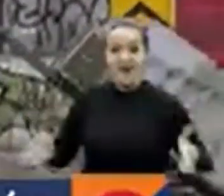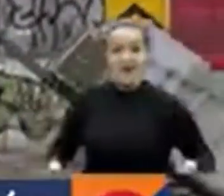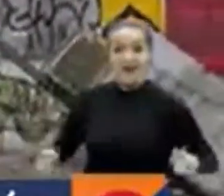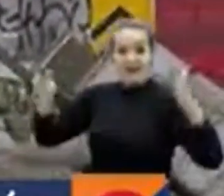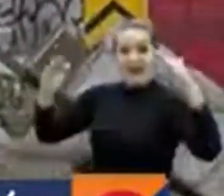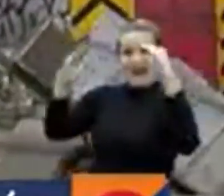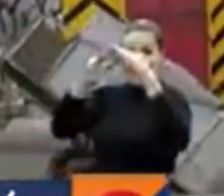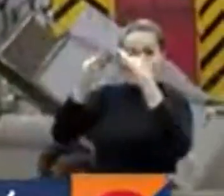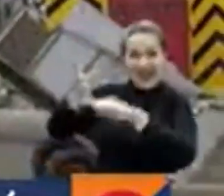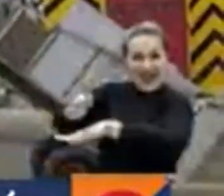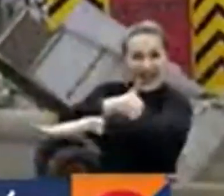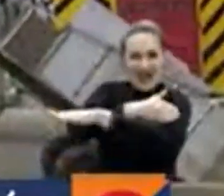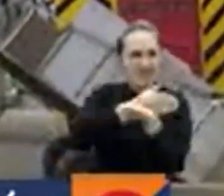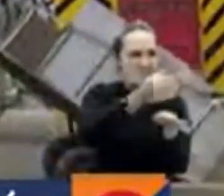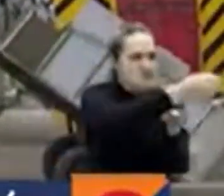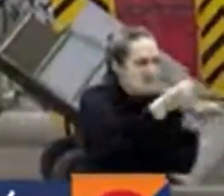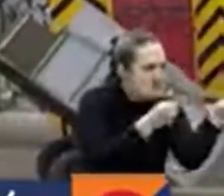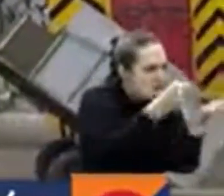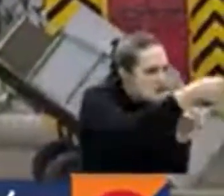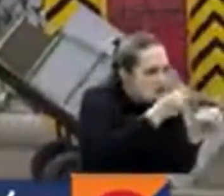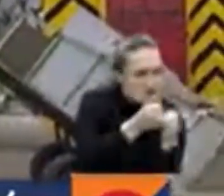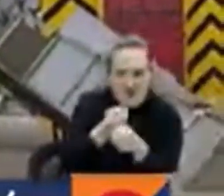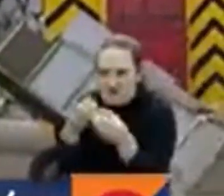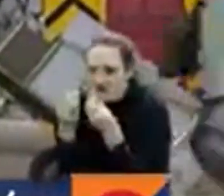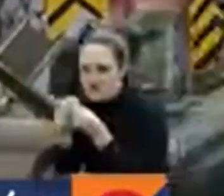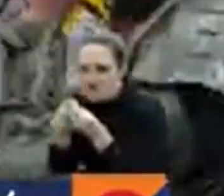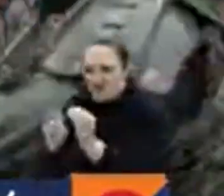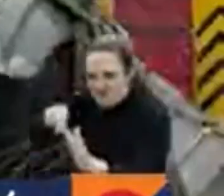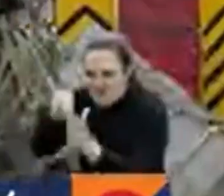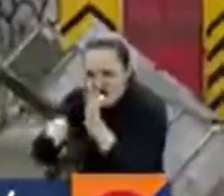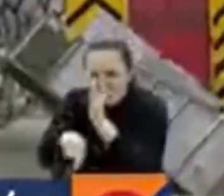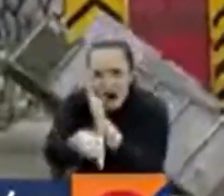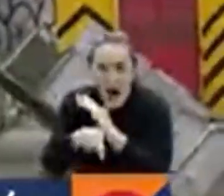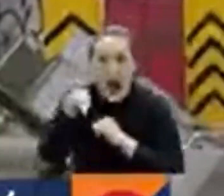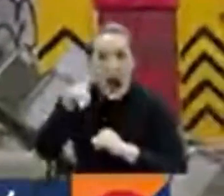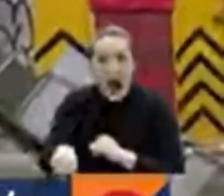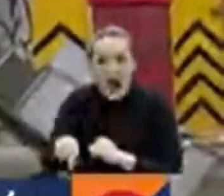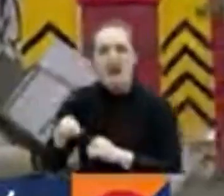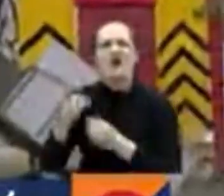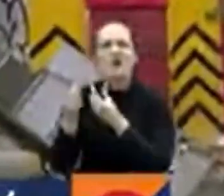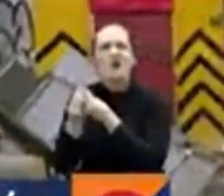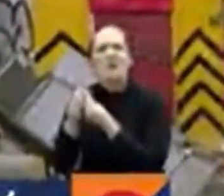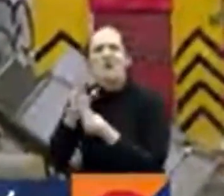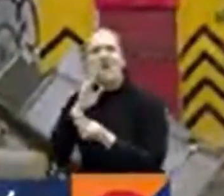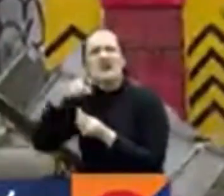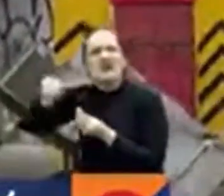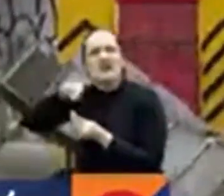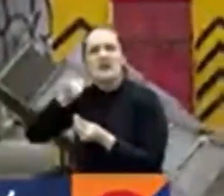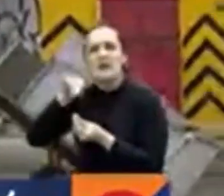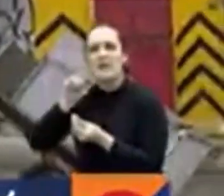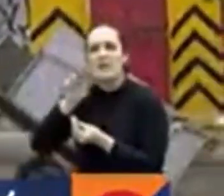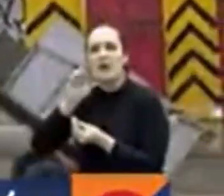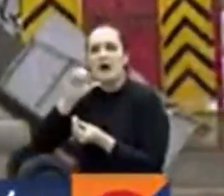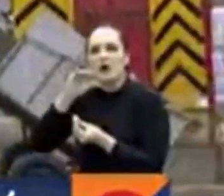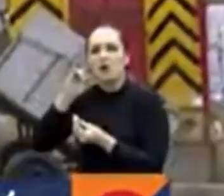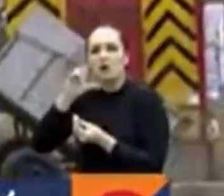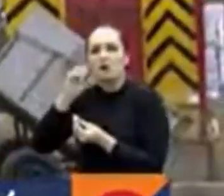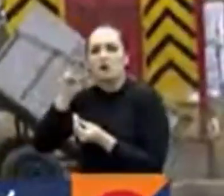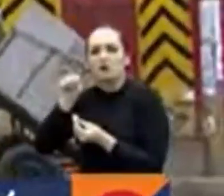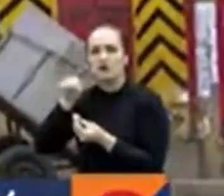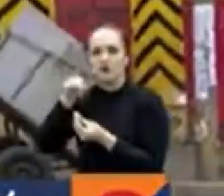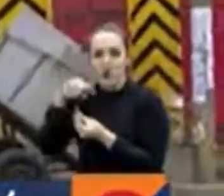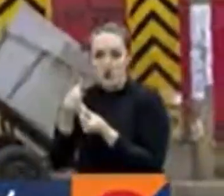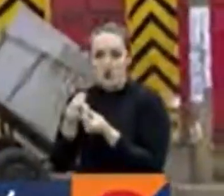de pique utilizada precisamente por esa organización delincuencial Los Maracuchos. En minutos estaremos con usted, Edwin, de nuevo